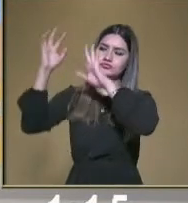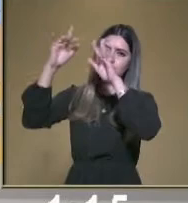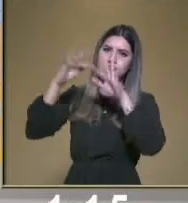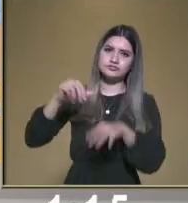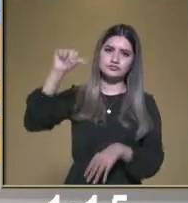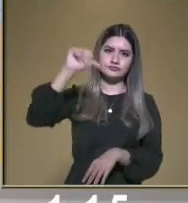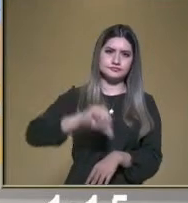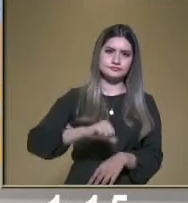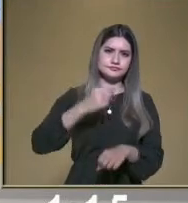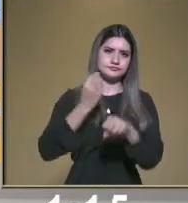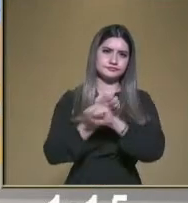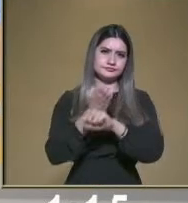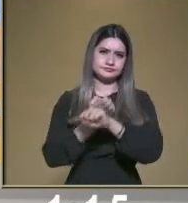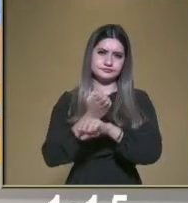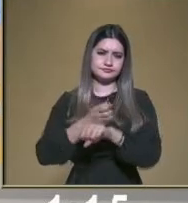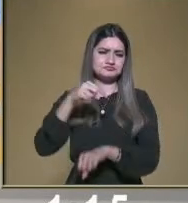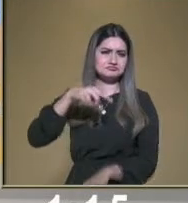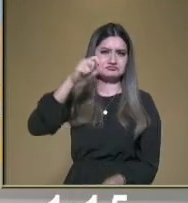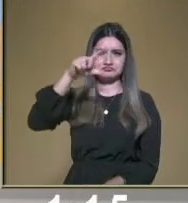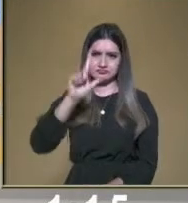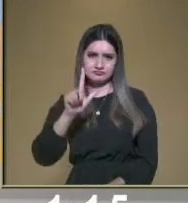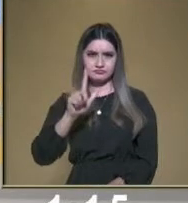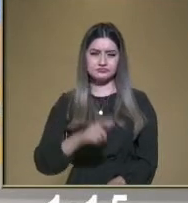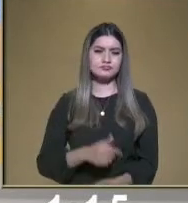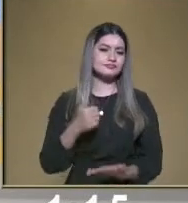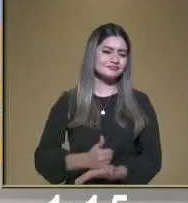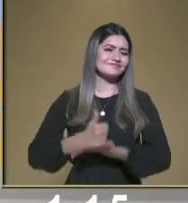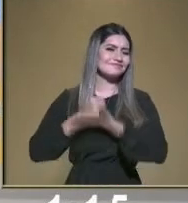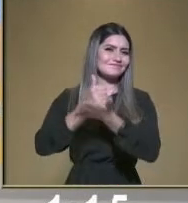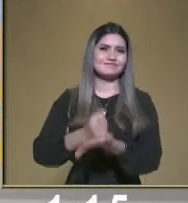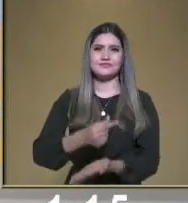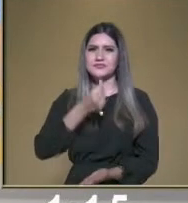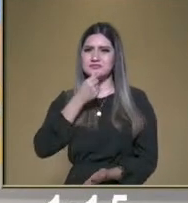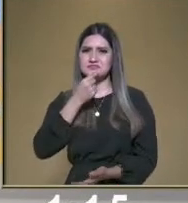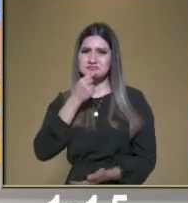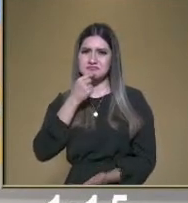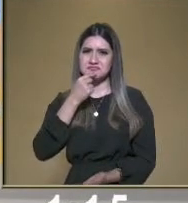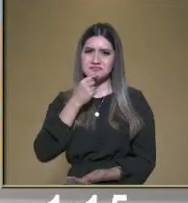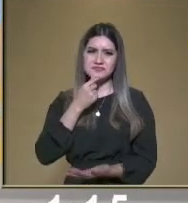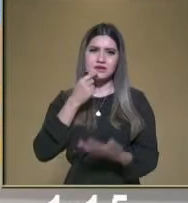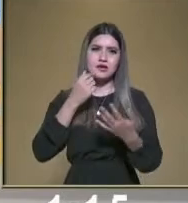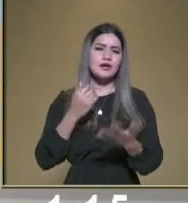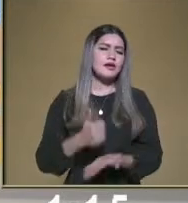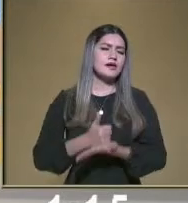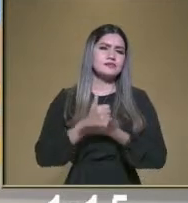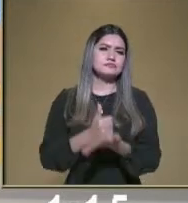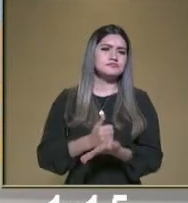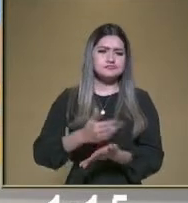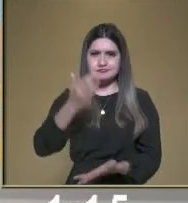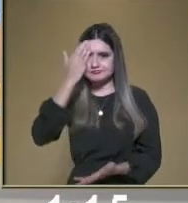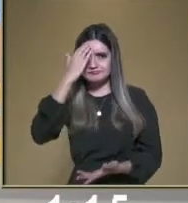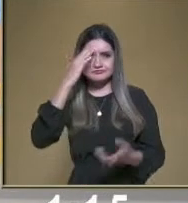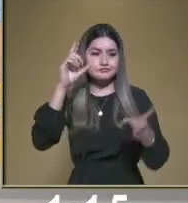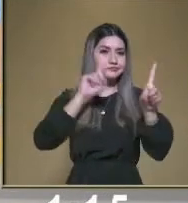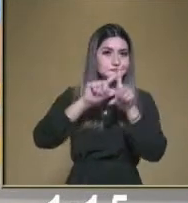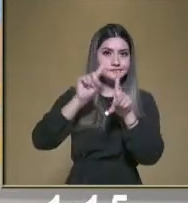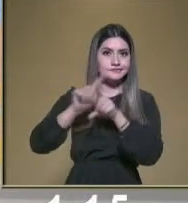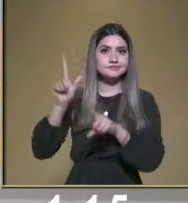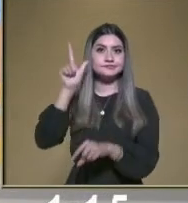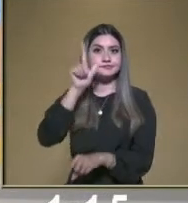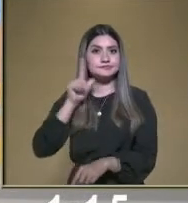que son indígenas, entonces, para seguir promoviendo, seguir rescatando esas lenguas, entonces, a través de algunos